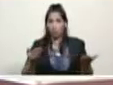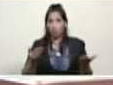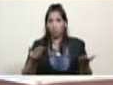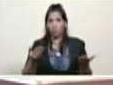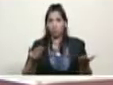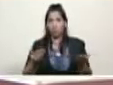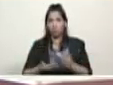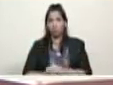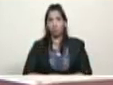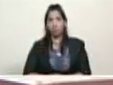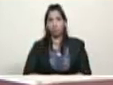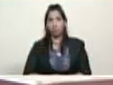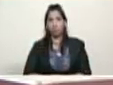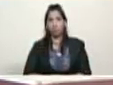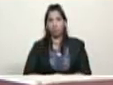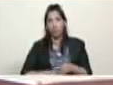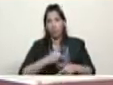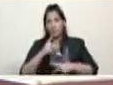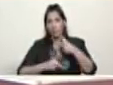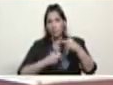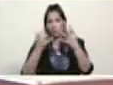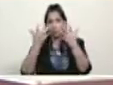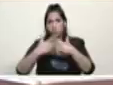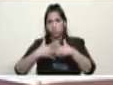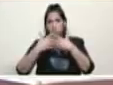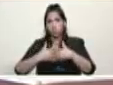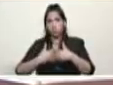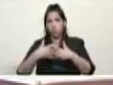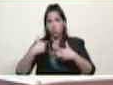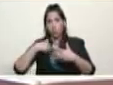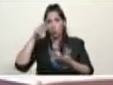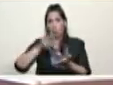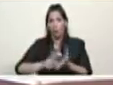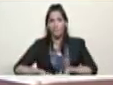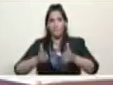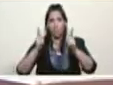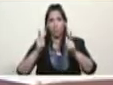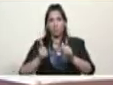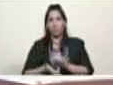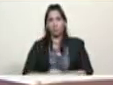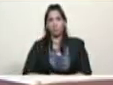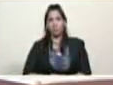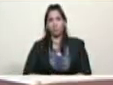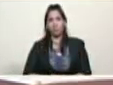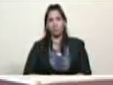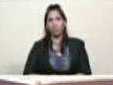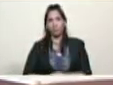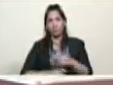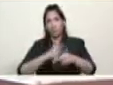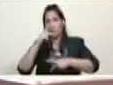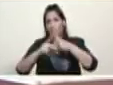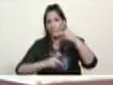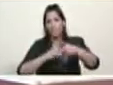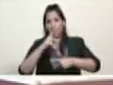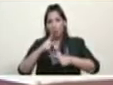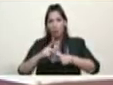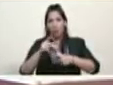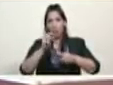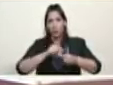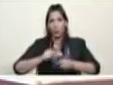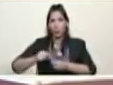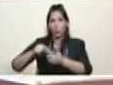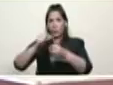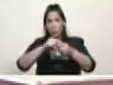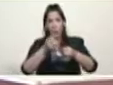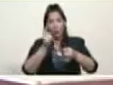y a la agroindustria. Estoy aprobando para el plan siembra, tengo el